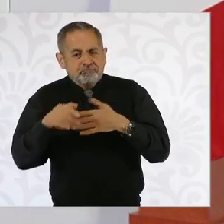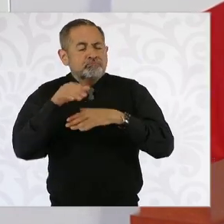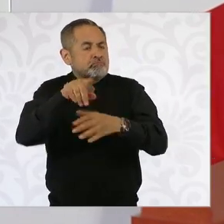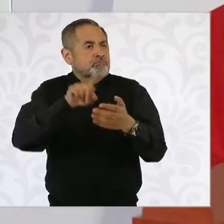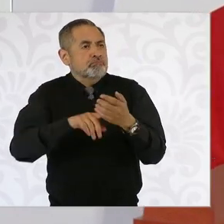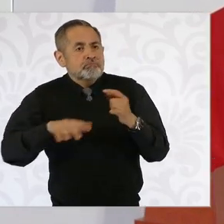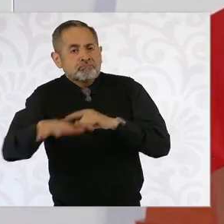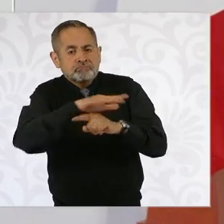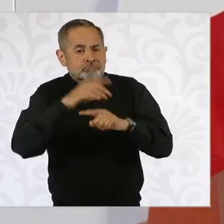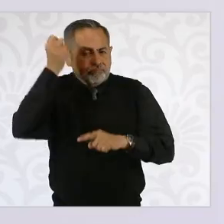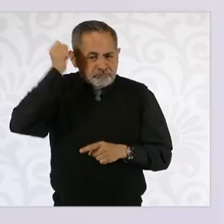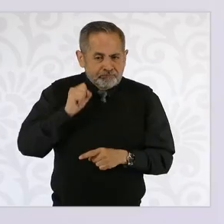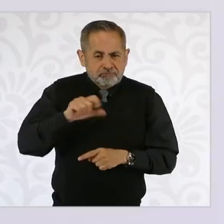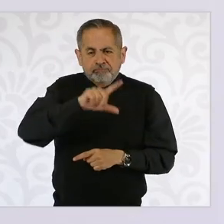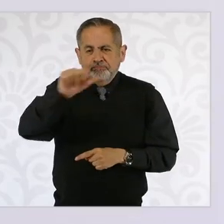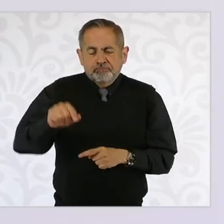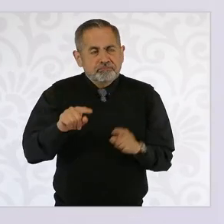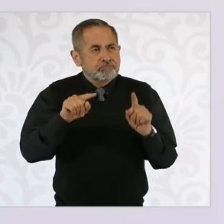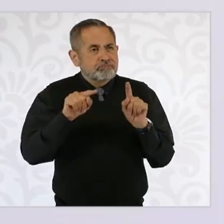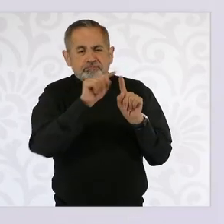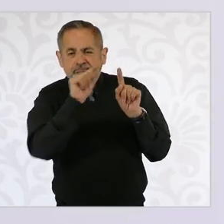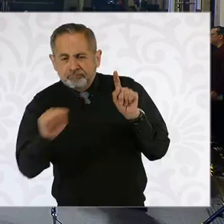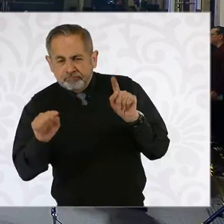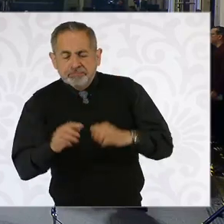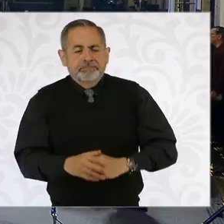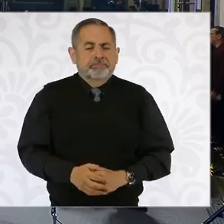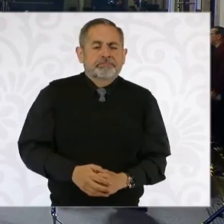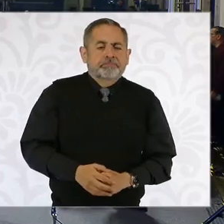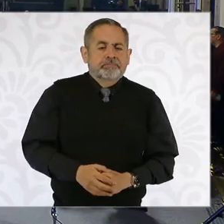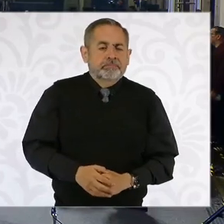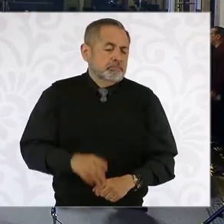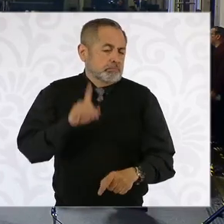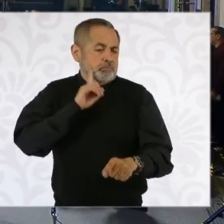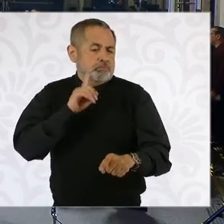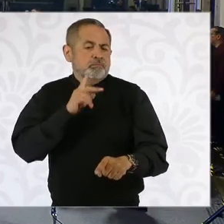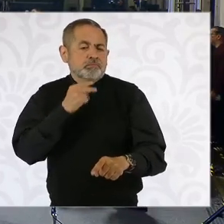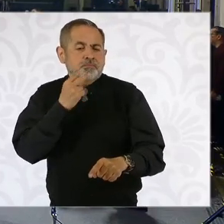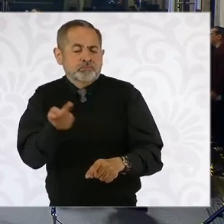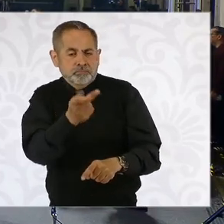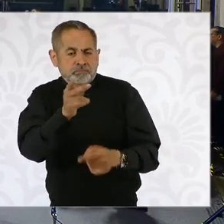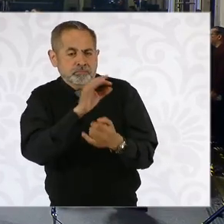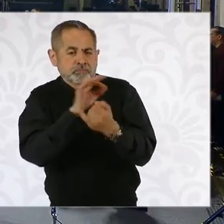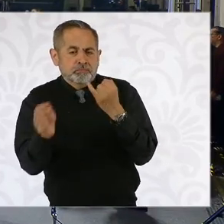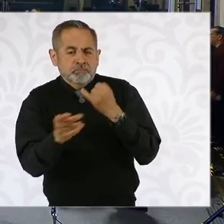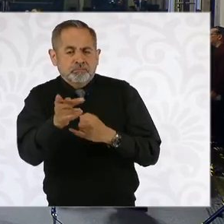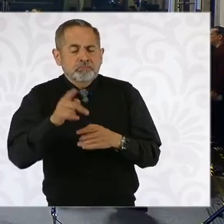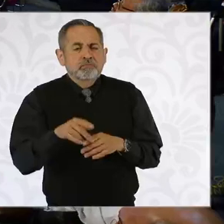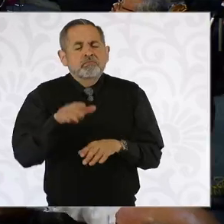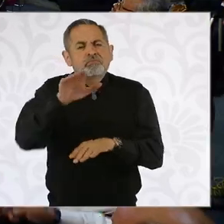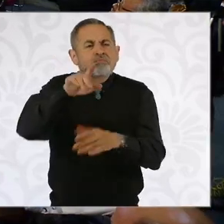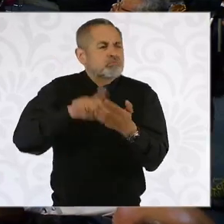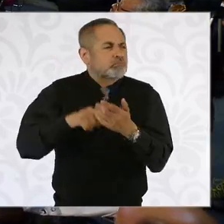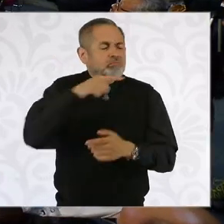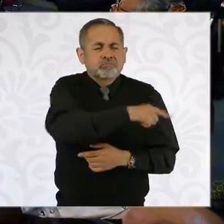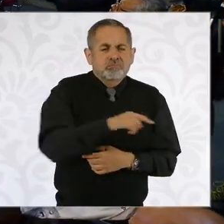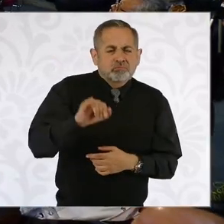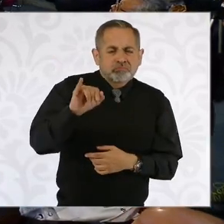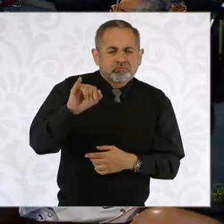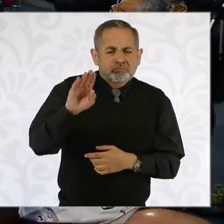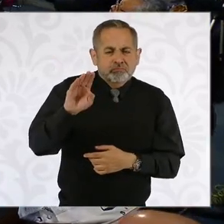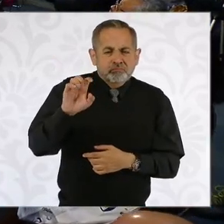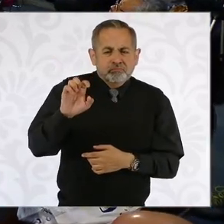y otras entidades de la República. La última pregunta de mi parte es su opinión sobre el regreso de Iberdrola al sistema mexicano